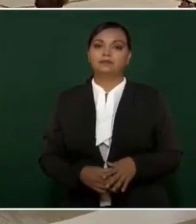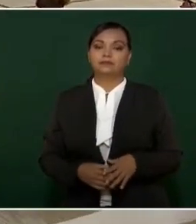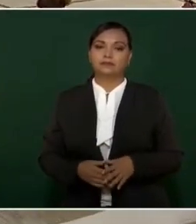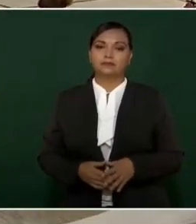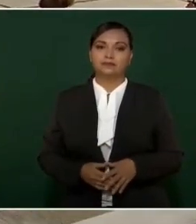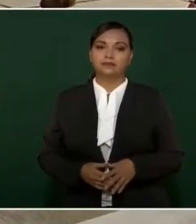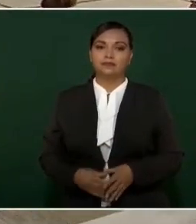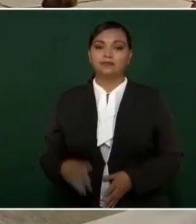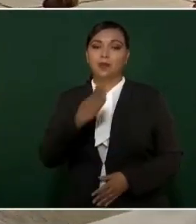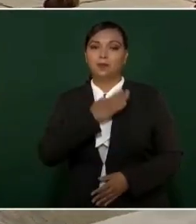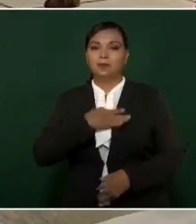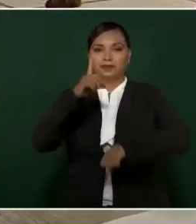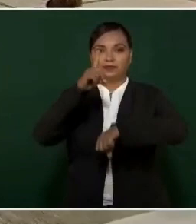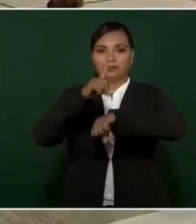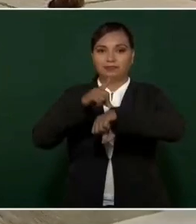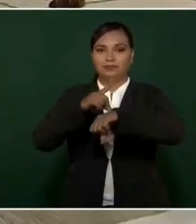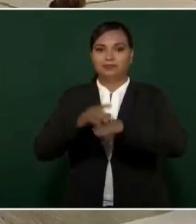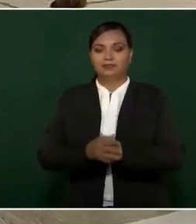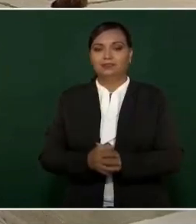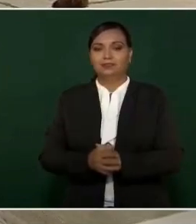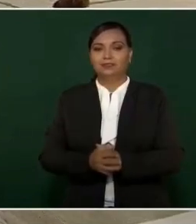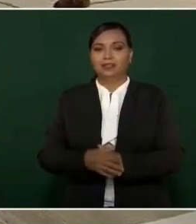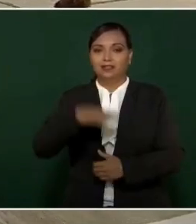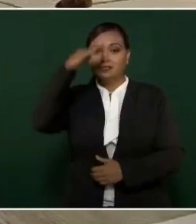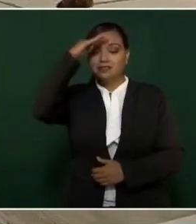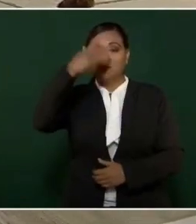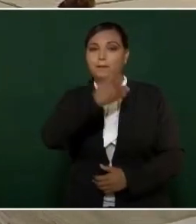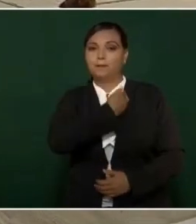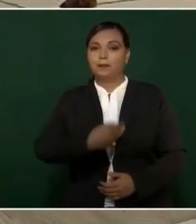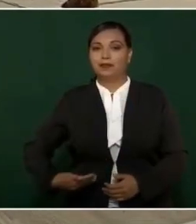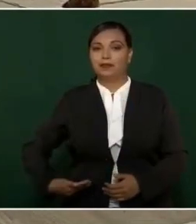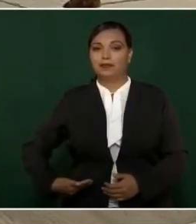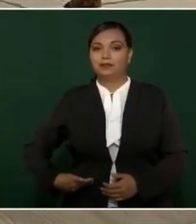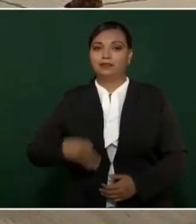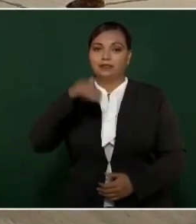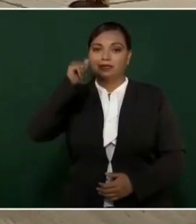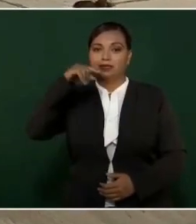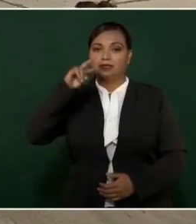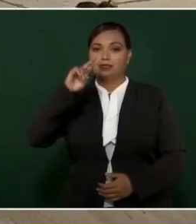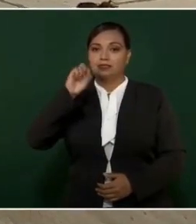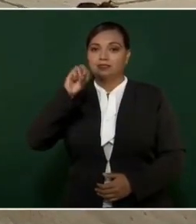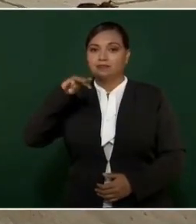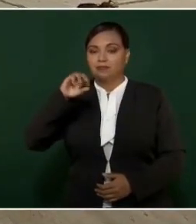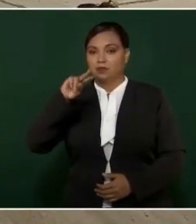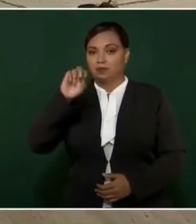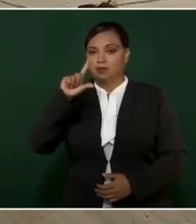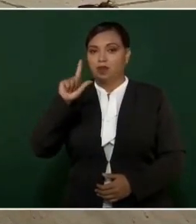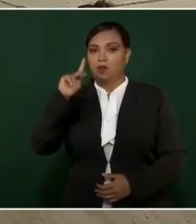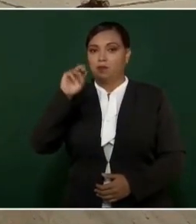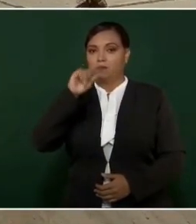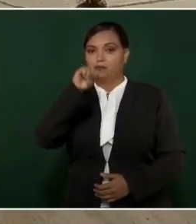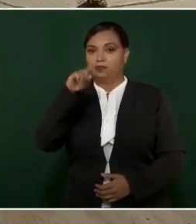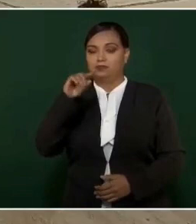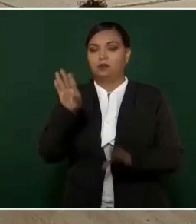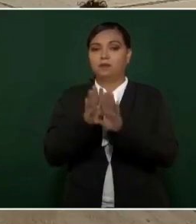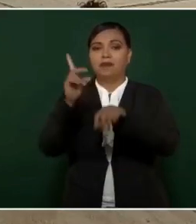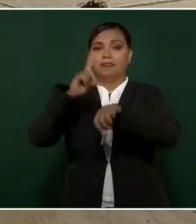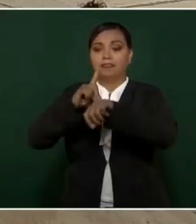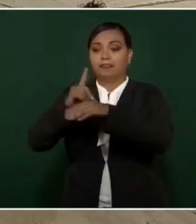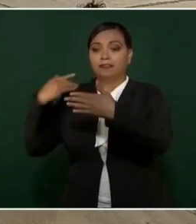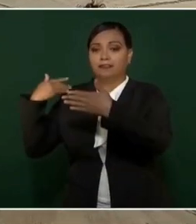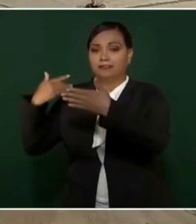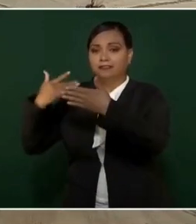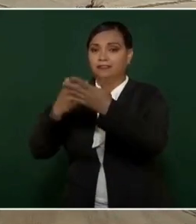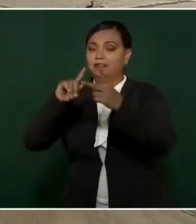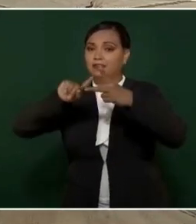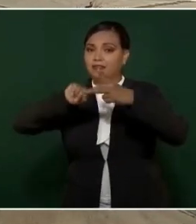Muy buenos días. Señor presidente Andrés Manuel López Obrador, a sólo unos días de haber